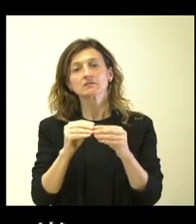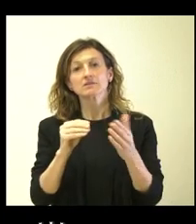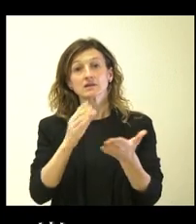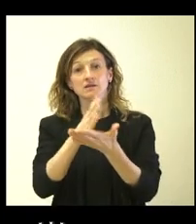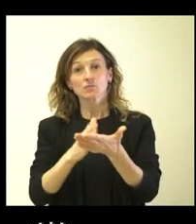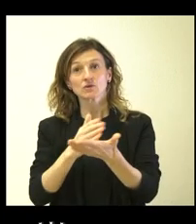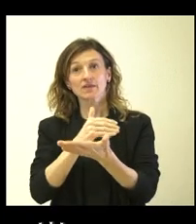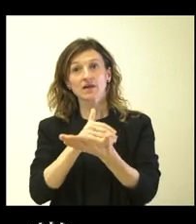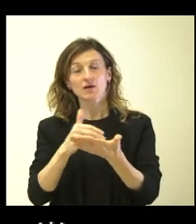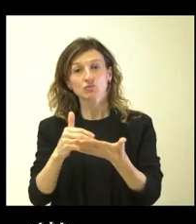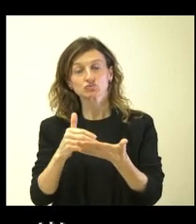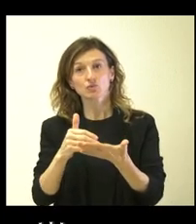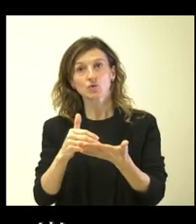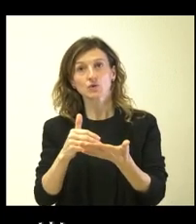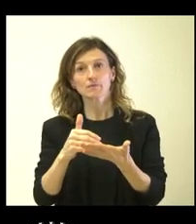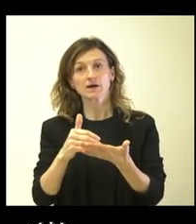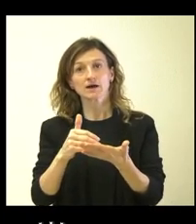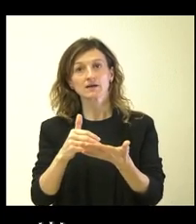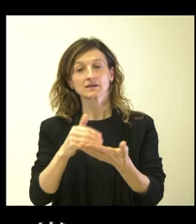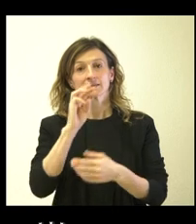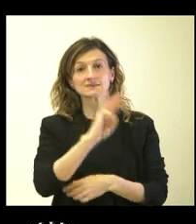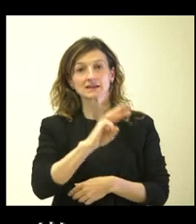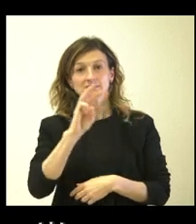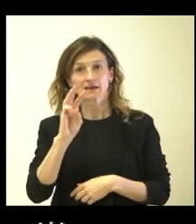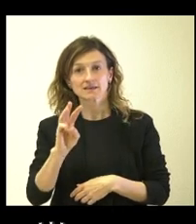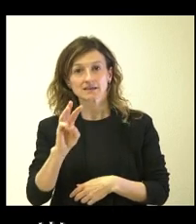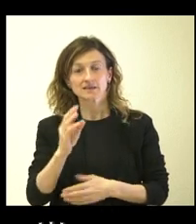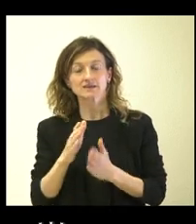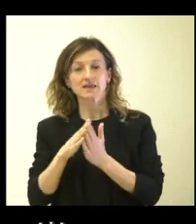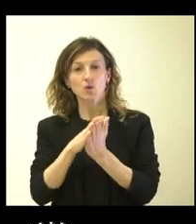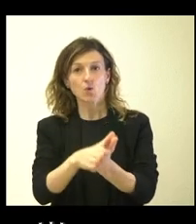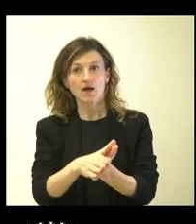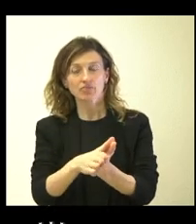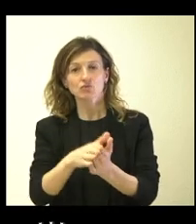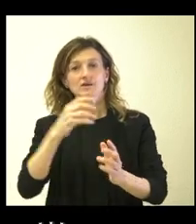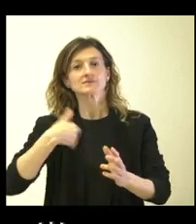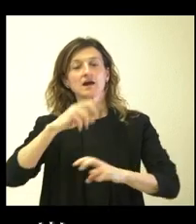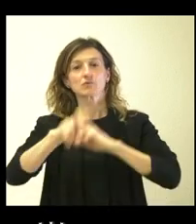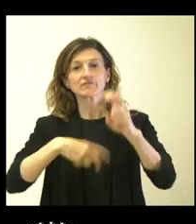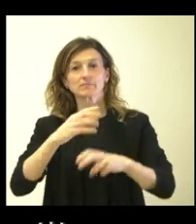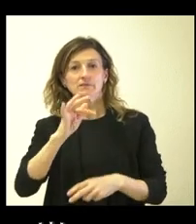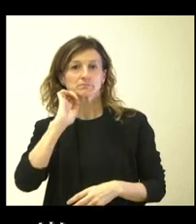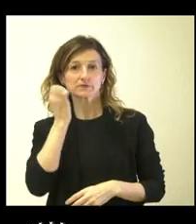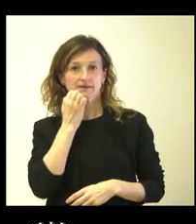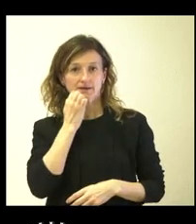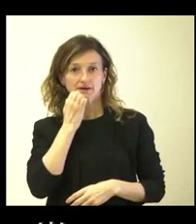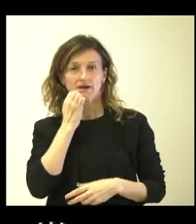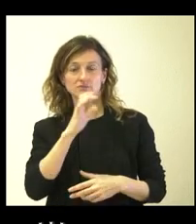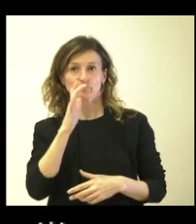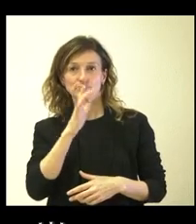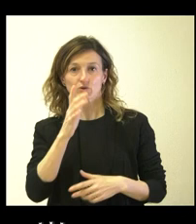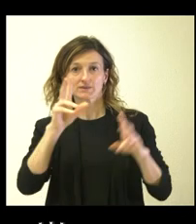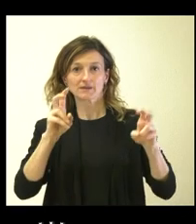autónoma se eleva a 33, como se había encogado. habido modificaciones y ha tenido esas quejas de fenómenos de